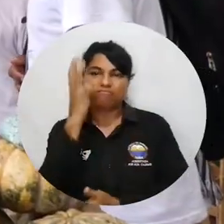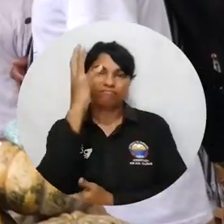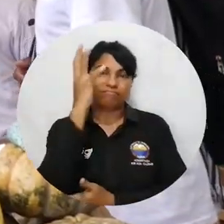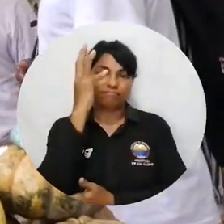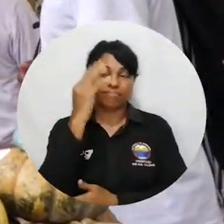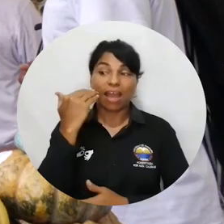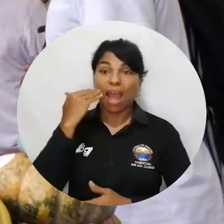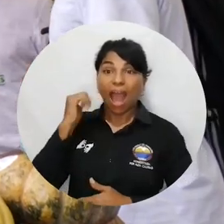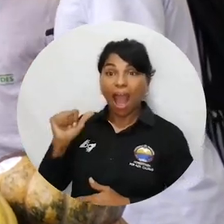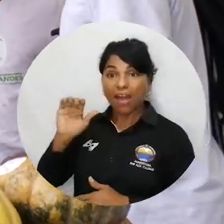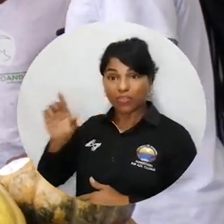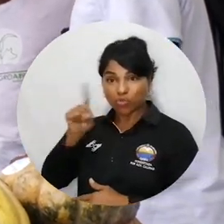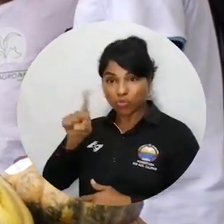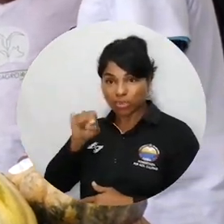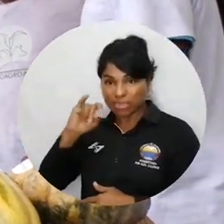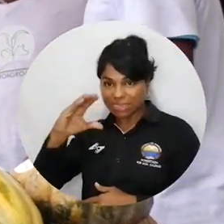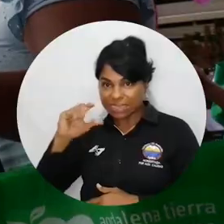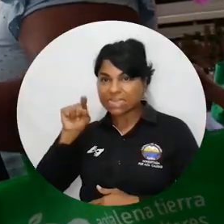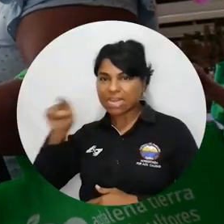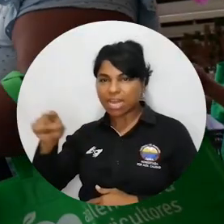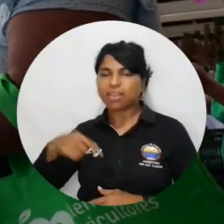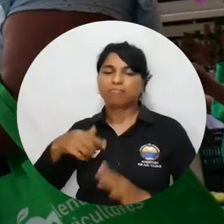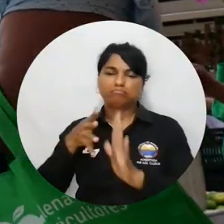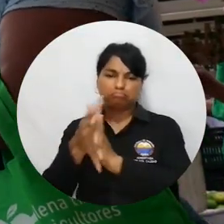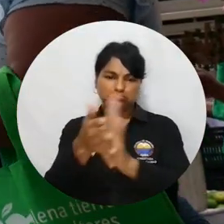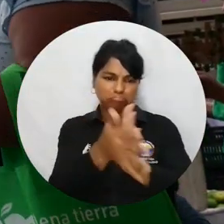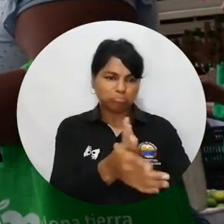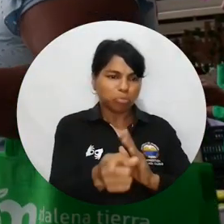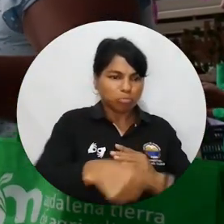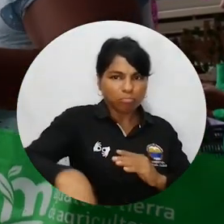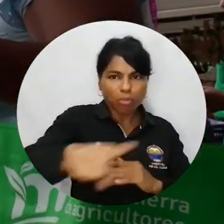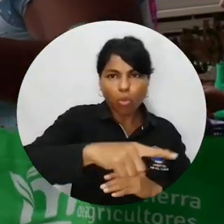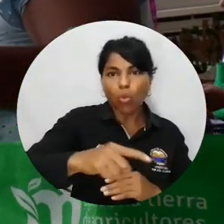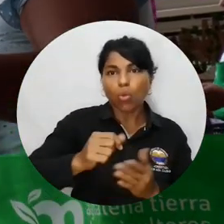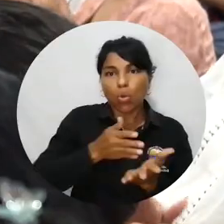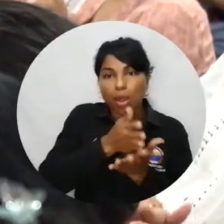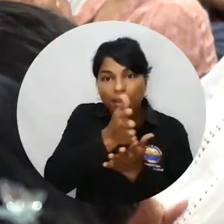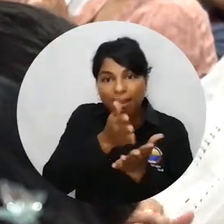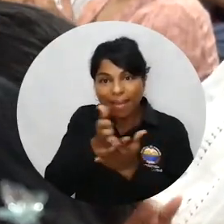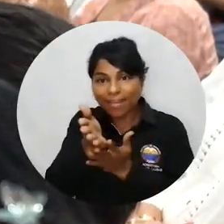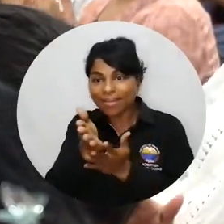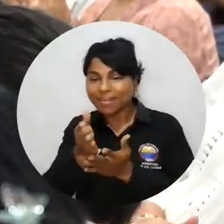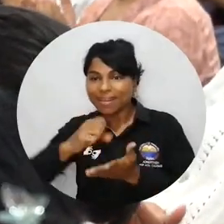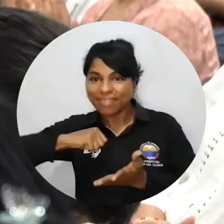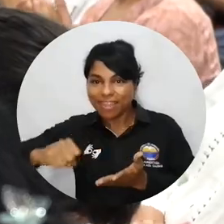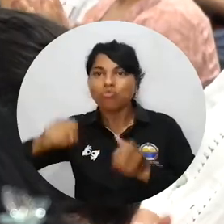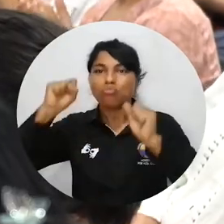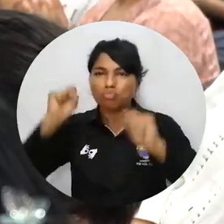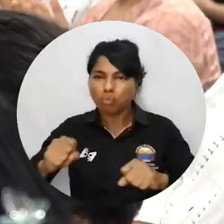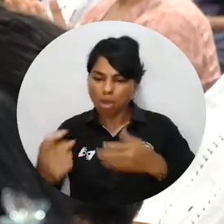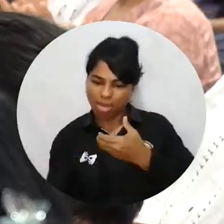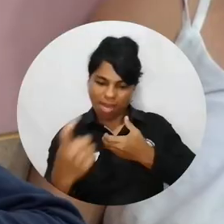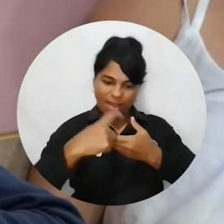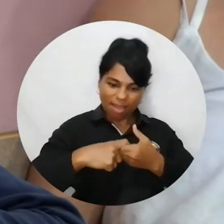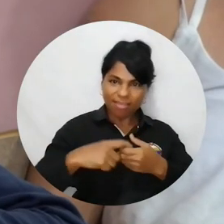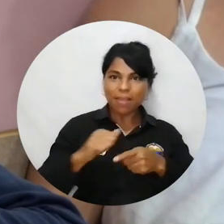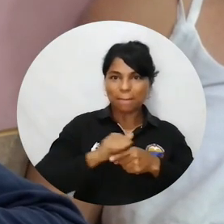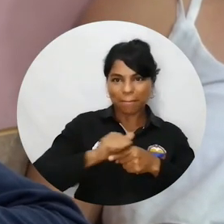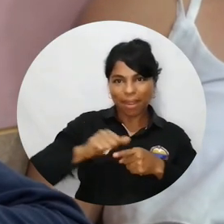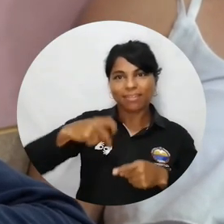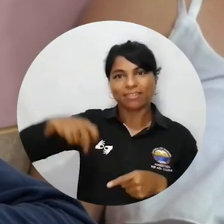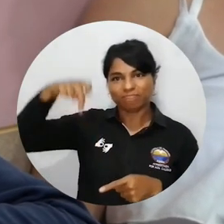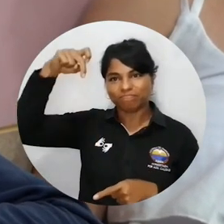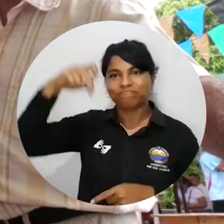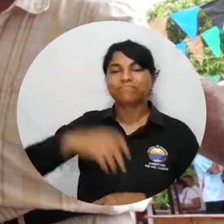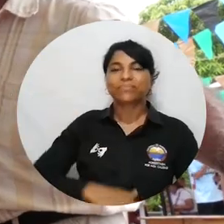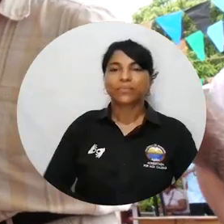prácticas en materia de consumo y en materia de hacer empresa también en el país. En el evento, la dependencia gubernamental dio a conocer a la